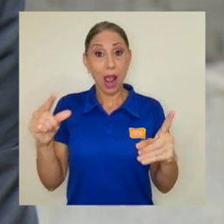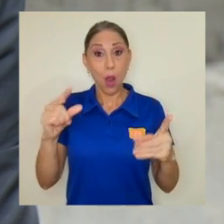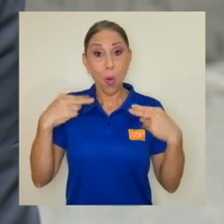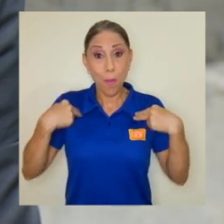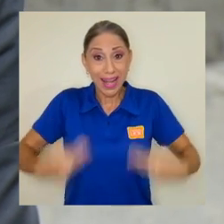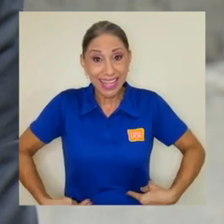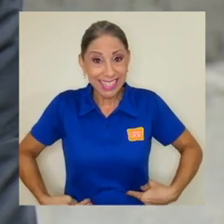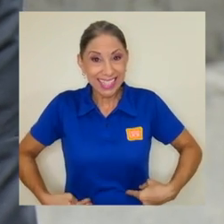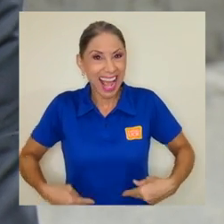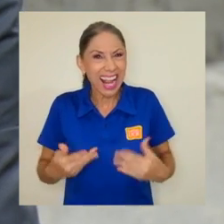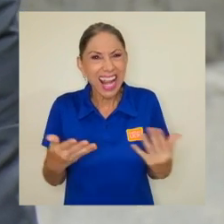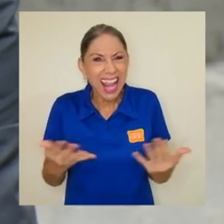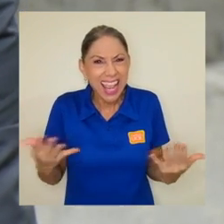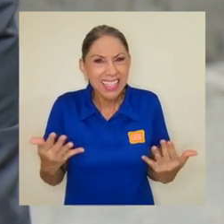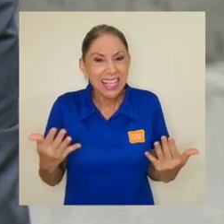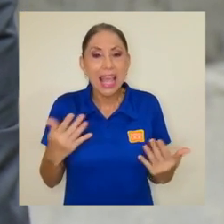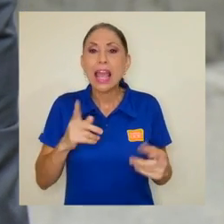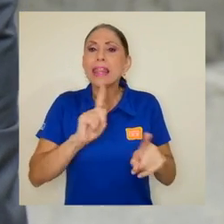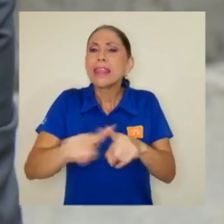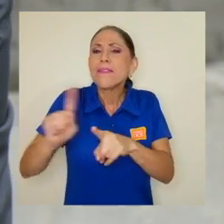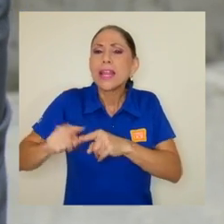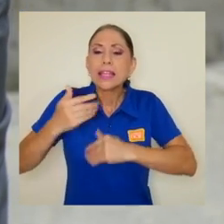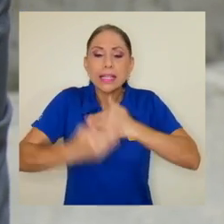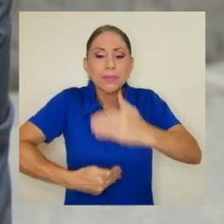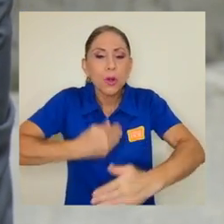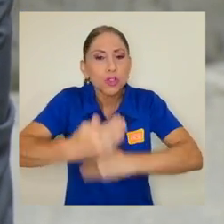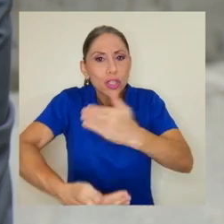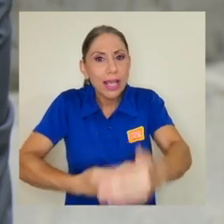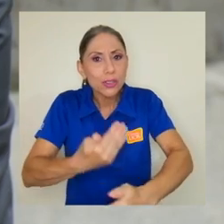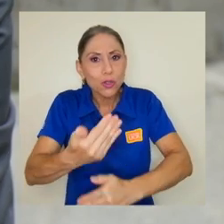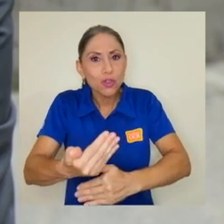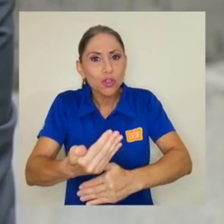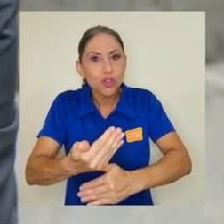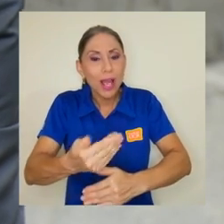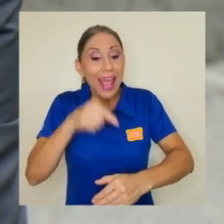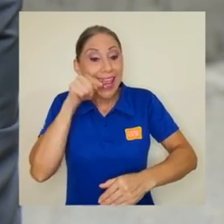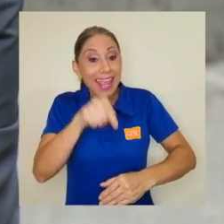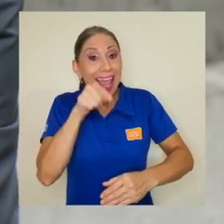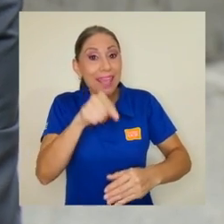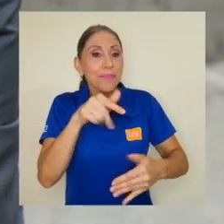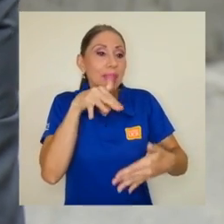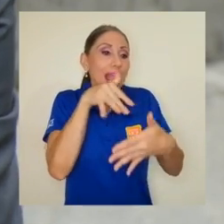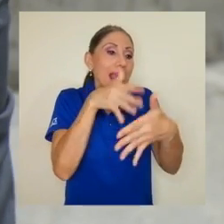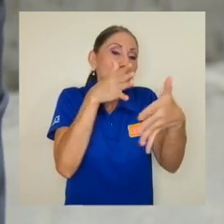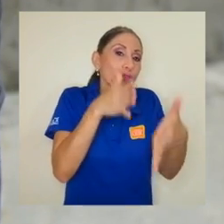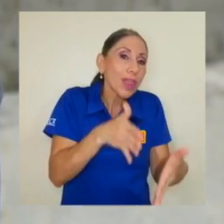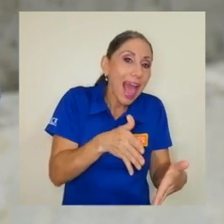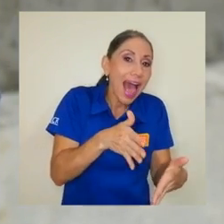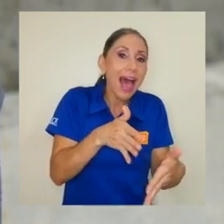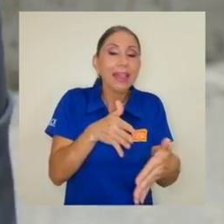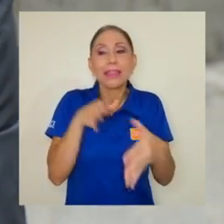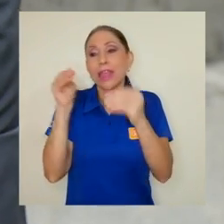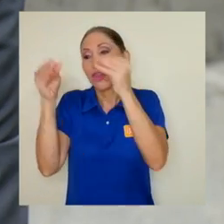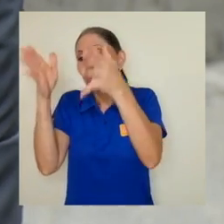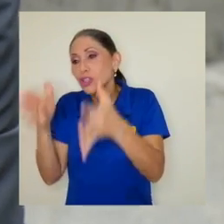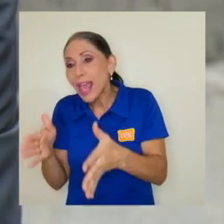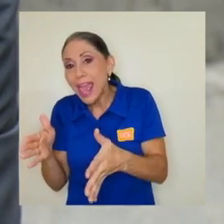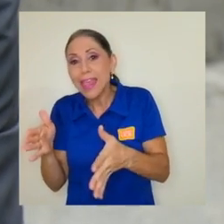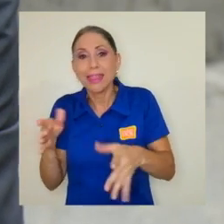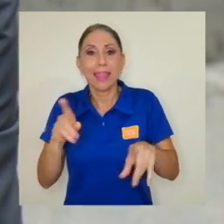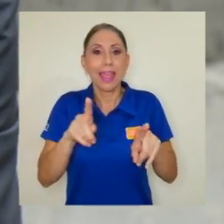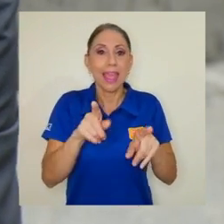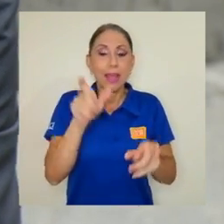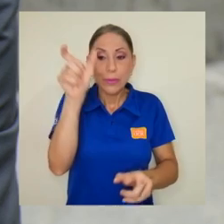procesos que consideran al estudiante y al docente, la estudiante, la docente,